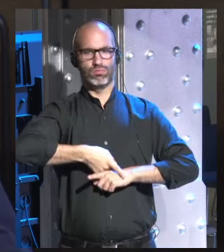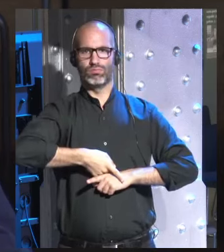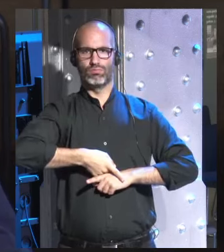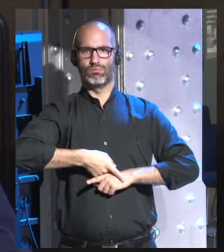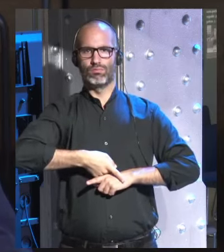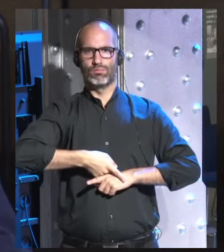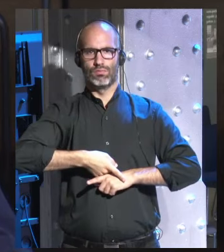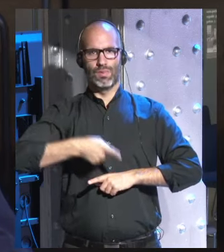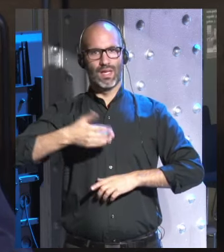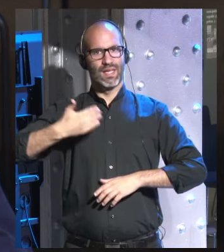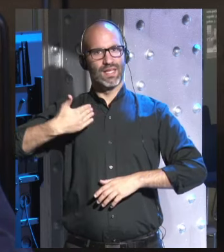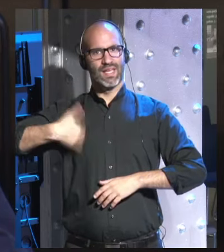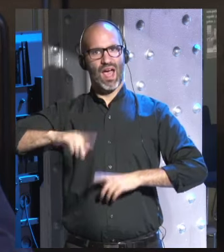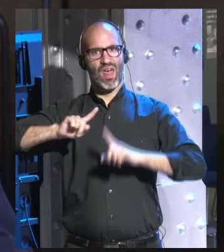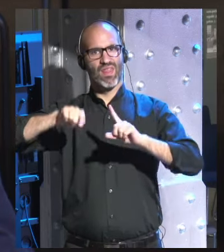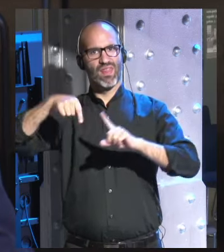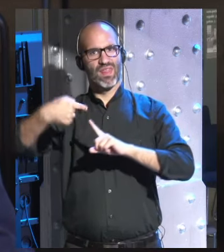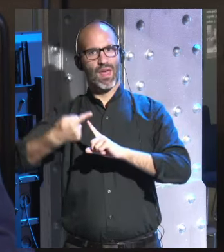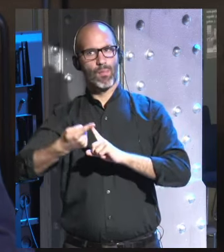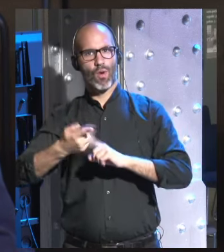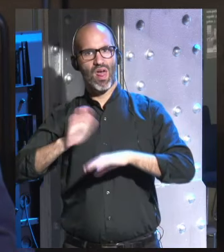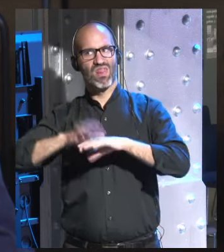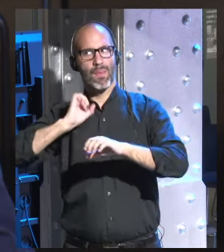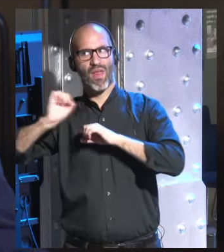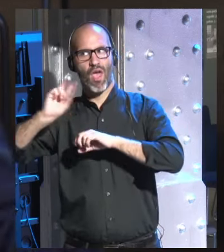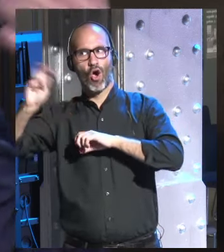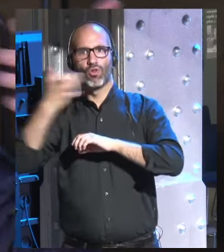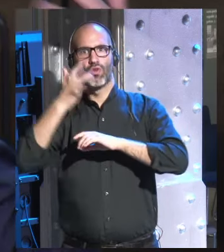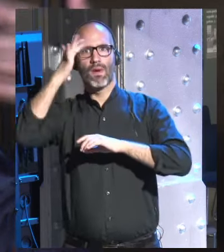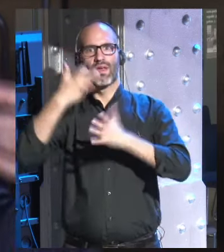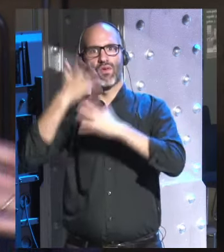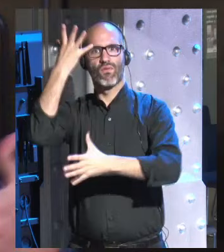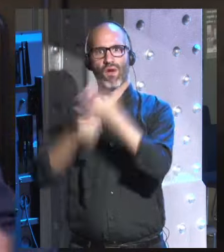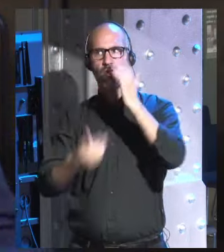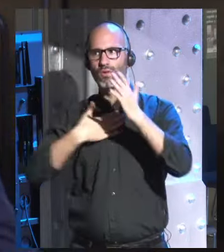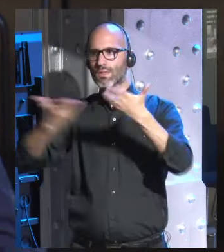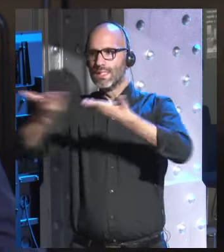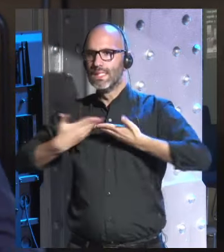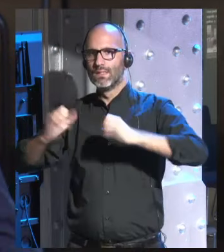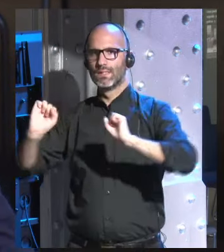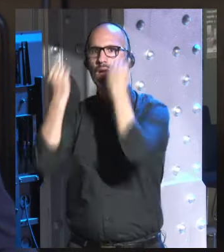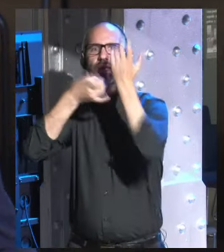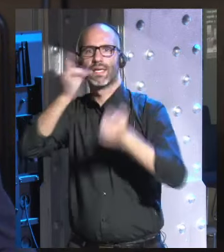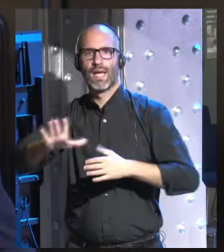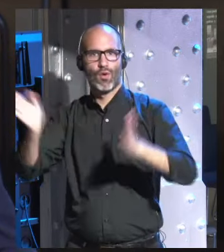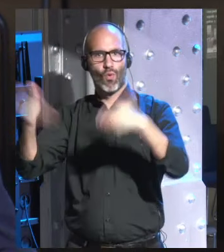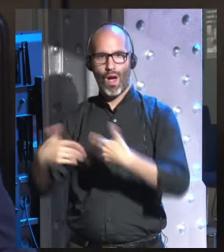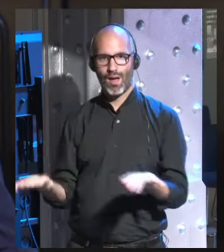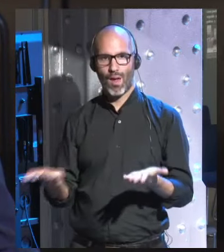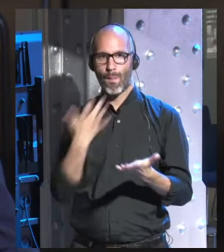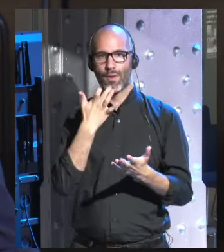tiene no puede depender de otros para que nos salven si uno comete un error en las mitologías